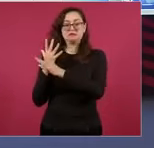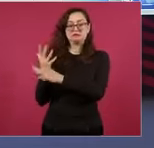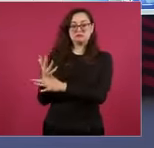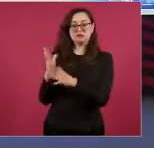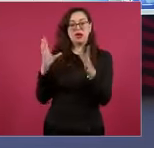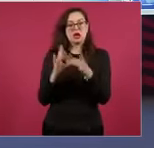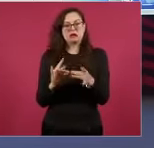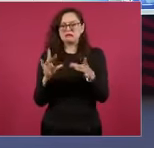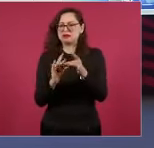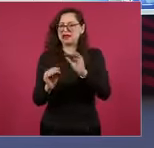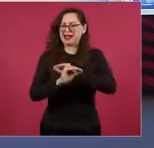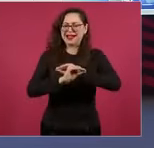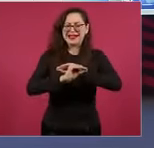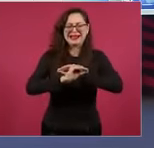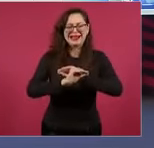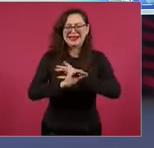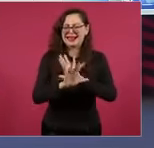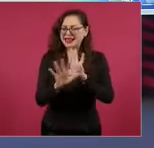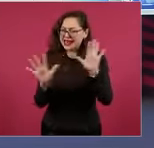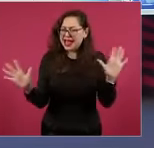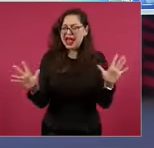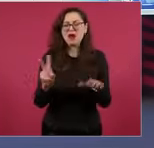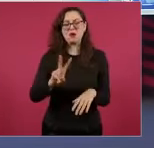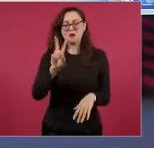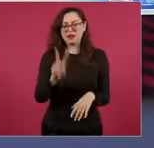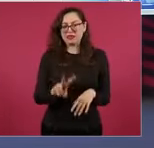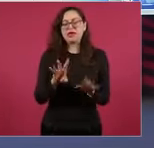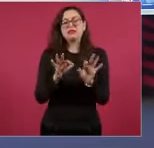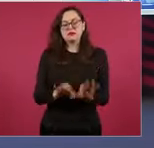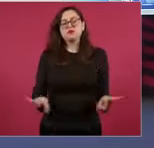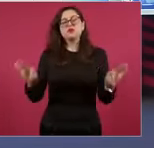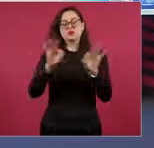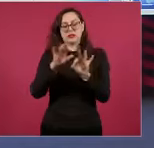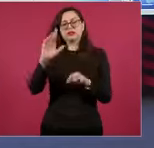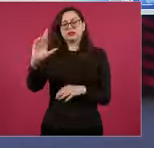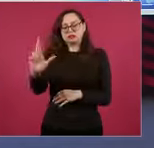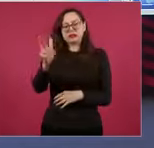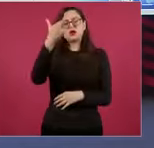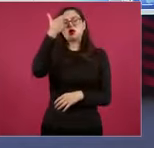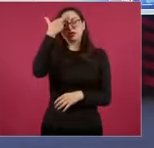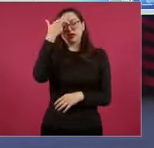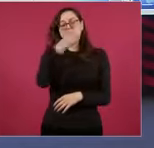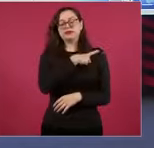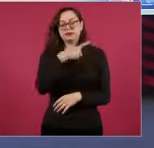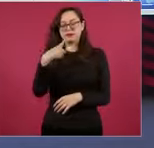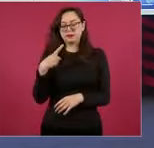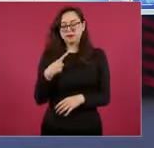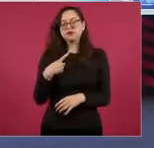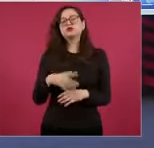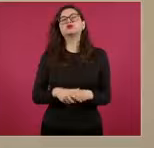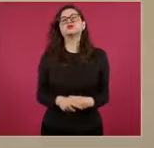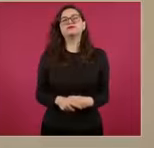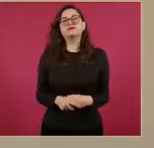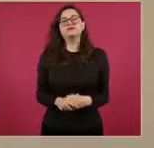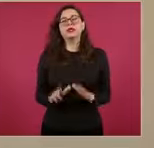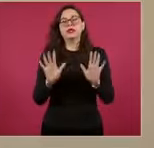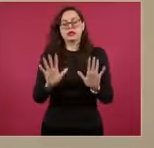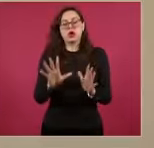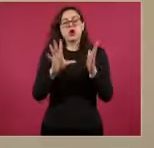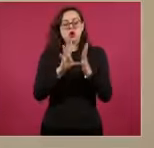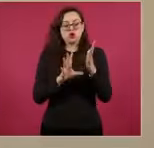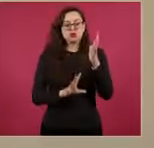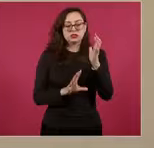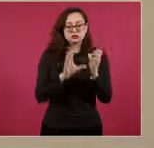a recordar porque también es muy importante saberlo. La Constitución tiene pasos muy claros de cómo